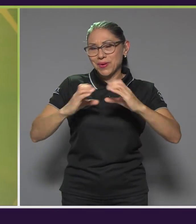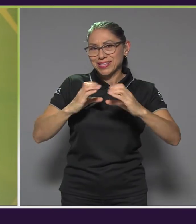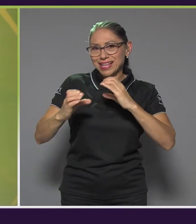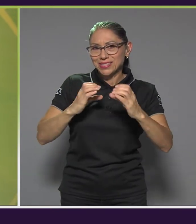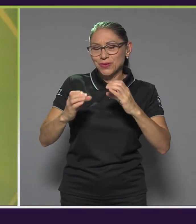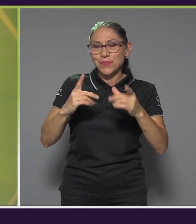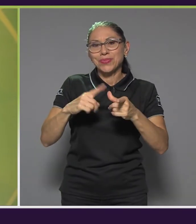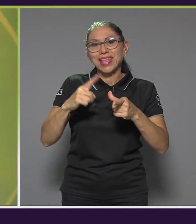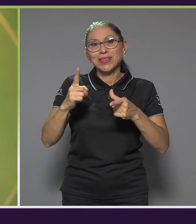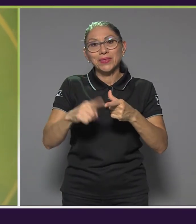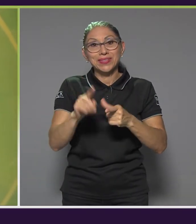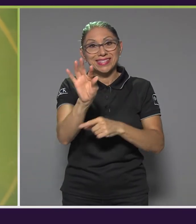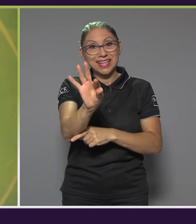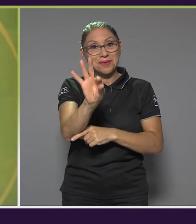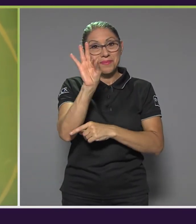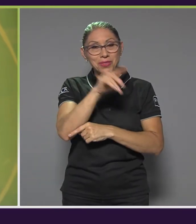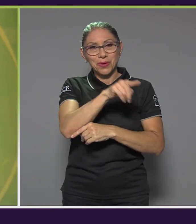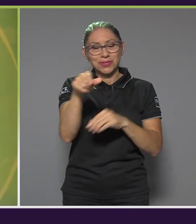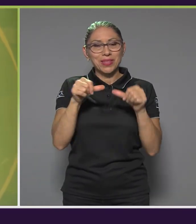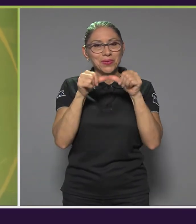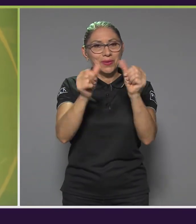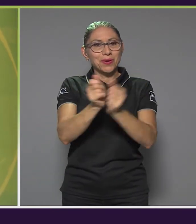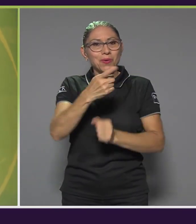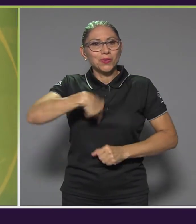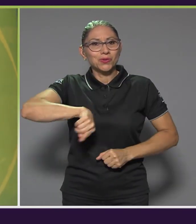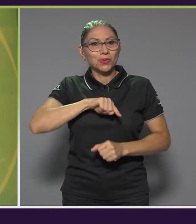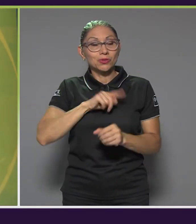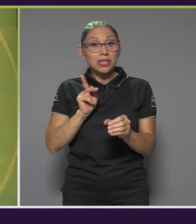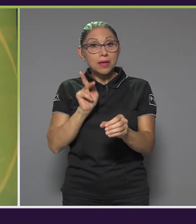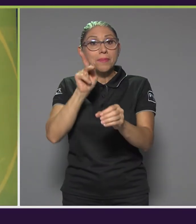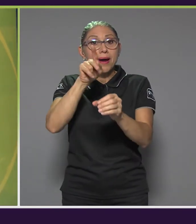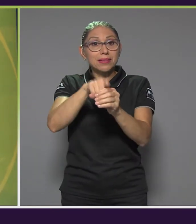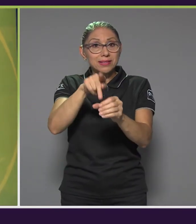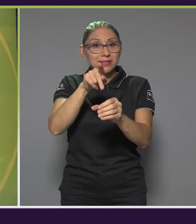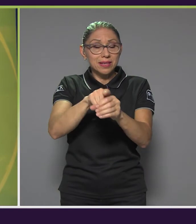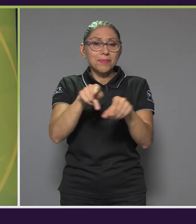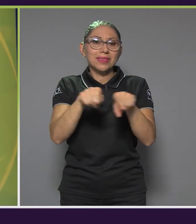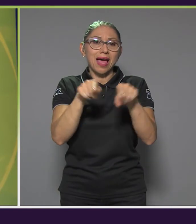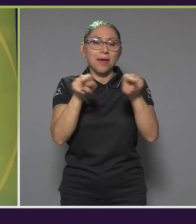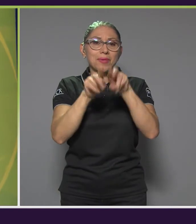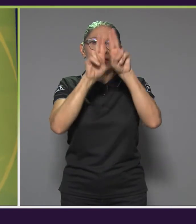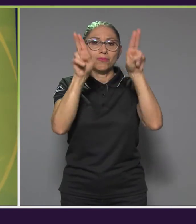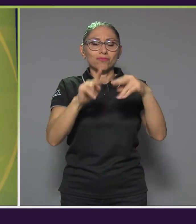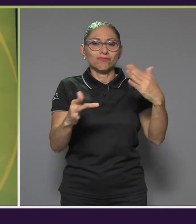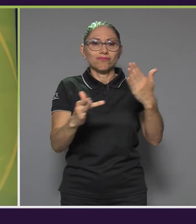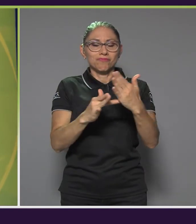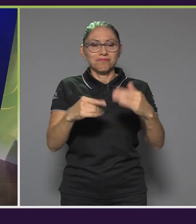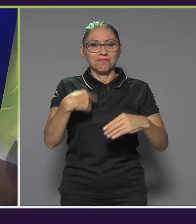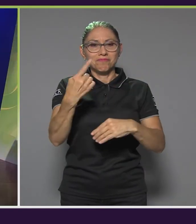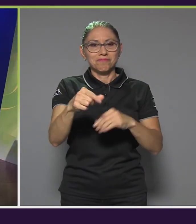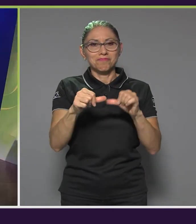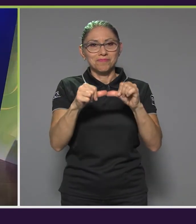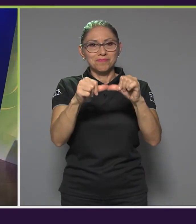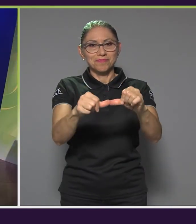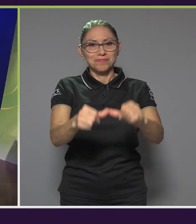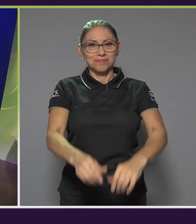Así que le invito a seguir con nosotros y participar también en nuestras plataformas digitales. Pronto estaremos de regreso.